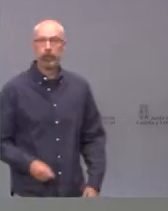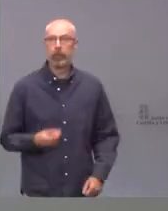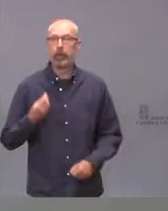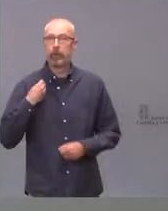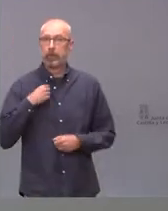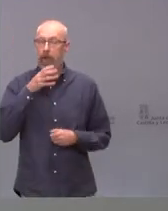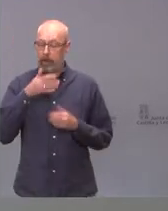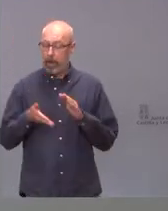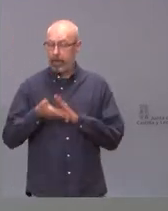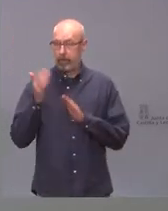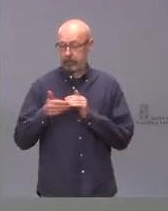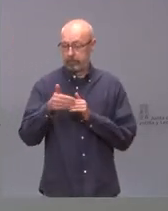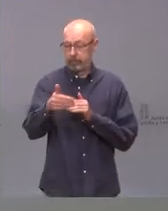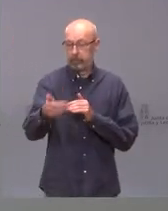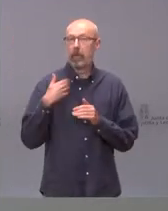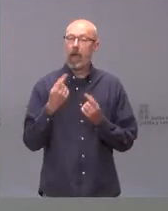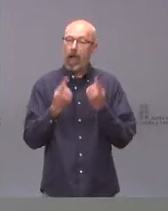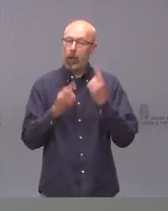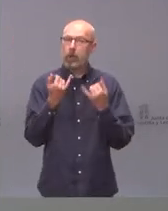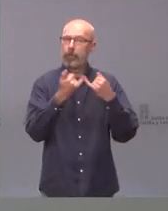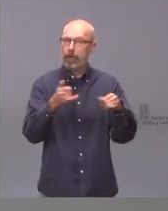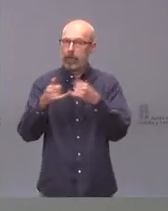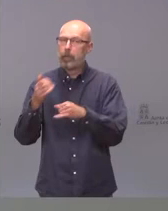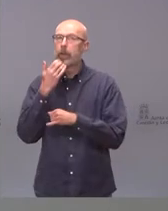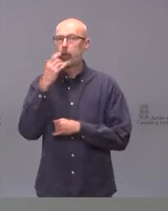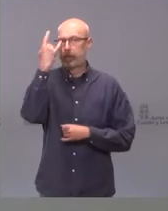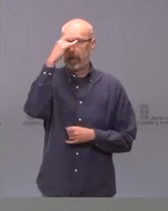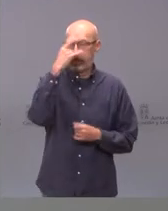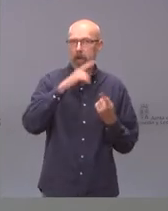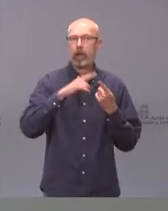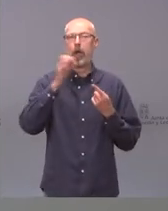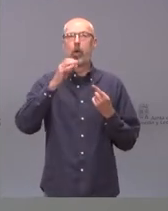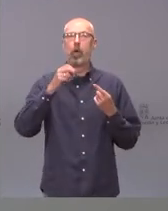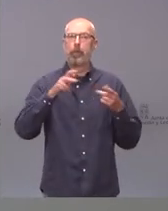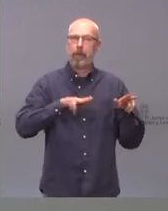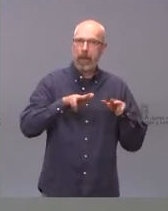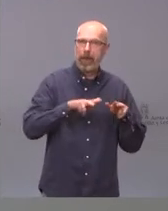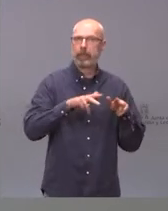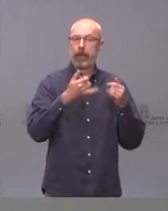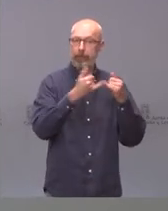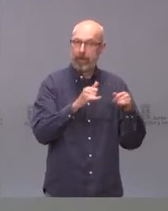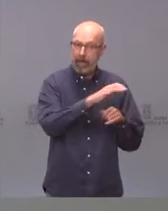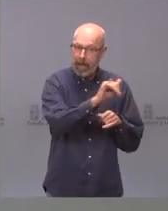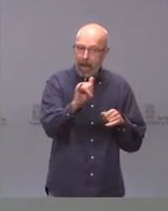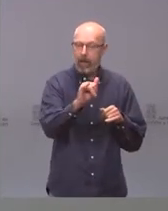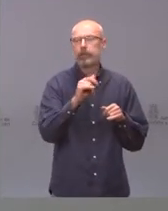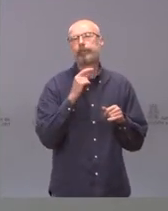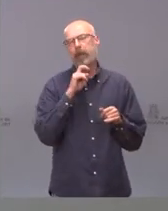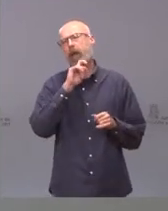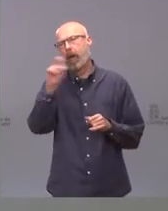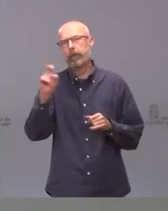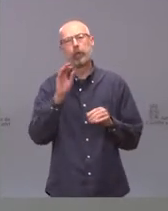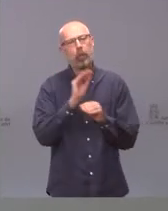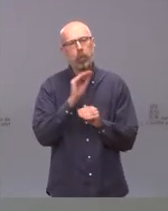haber festividades en algunos municipios, Salamanca o Benavente, les pedimos que extremen las precauciones lo más